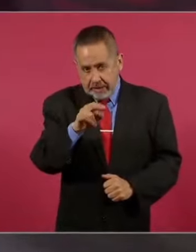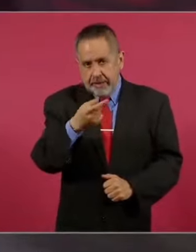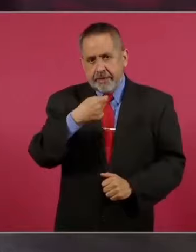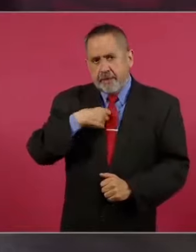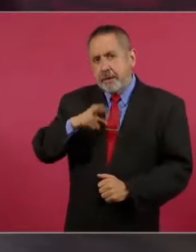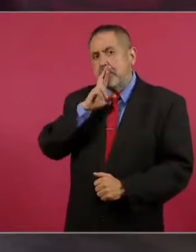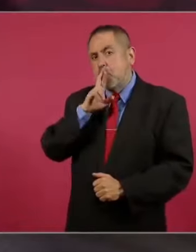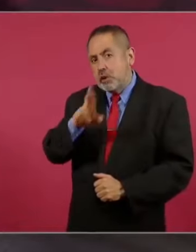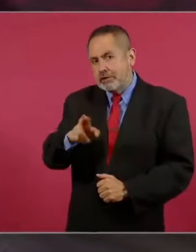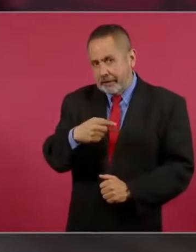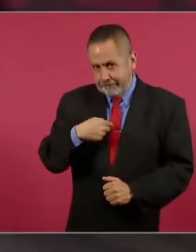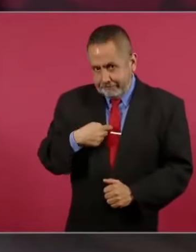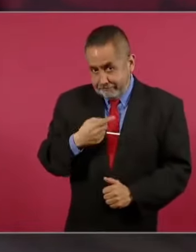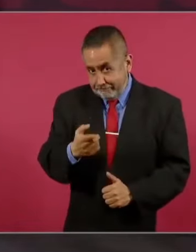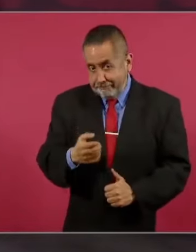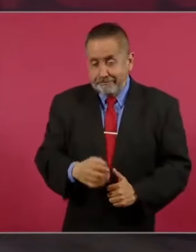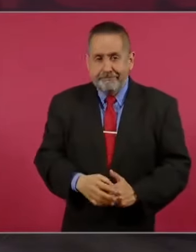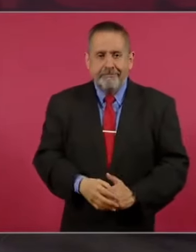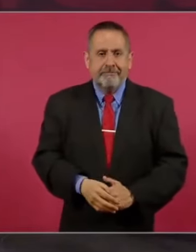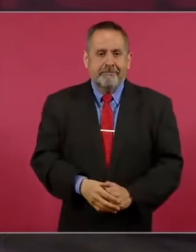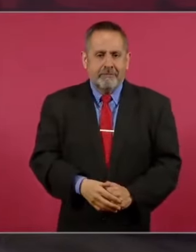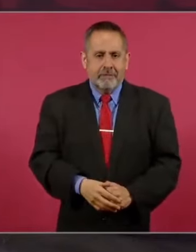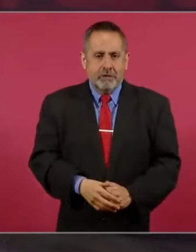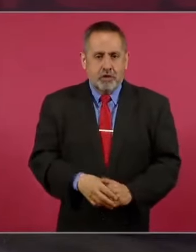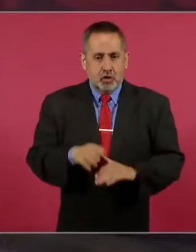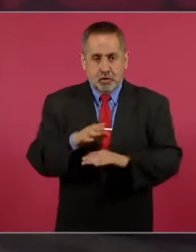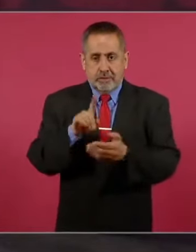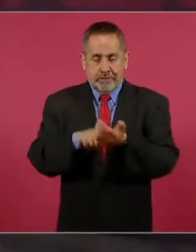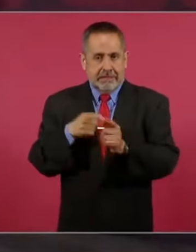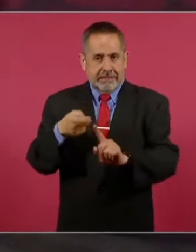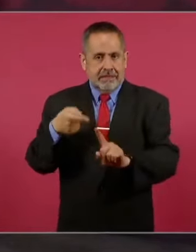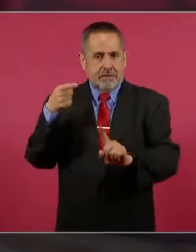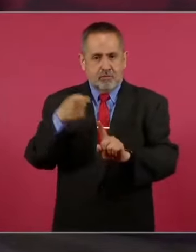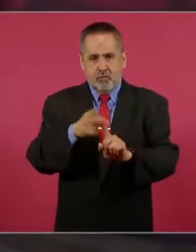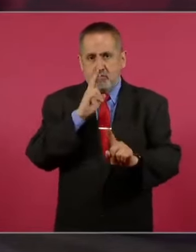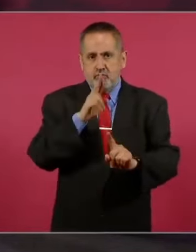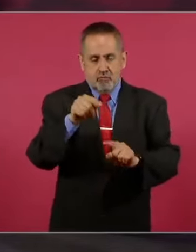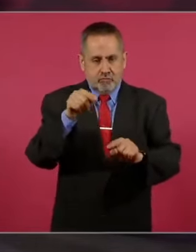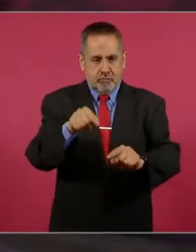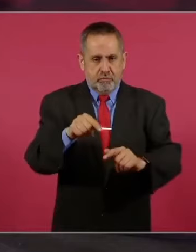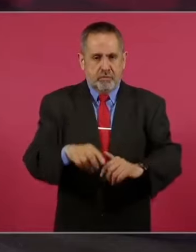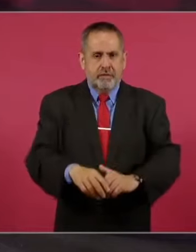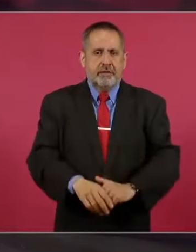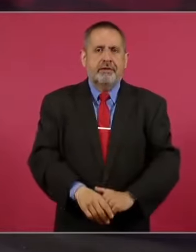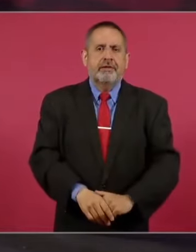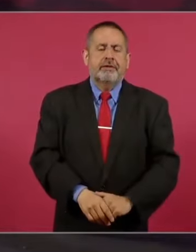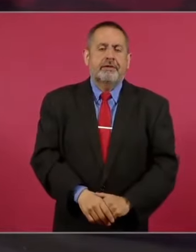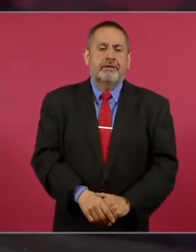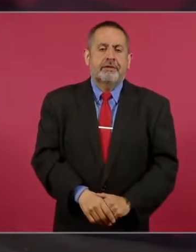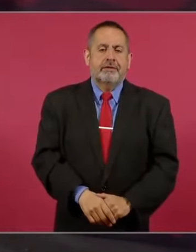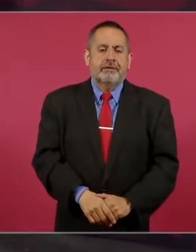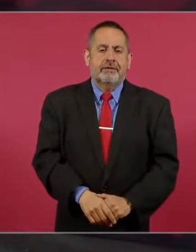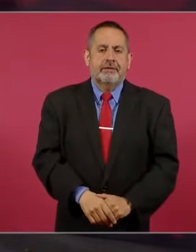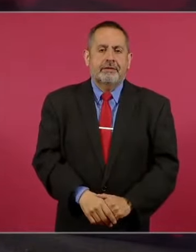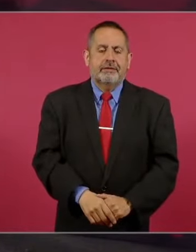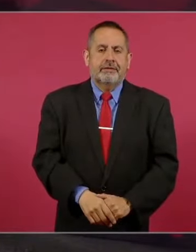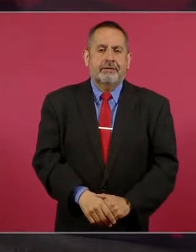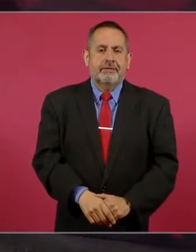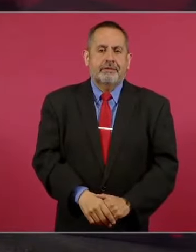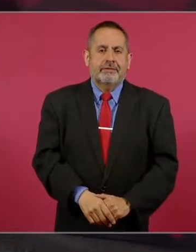sobre este tema. Entonces,